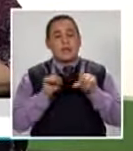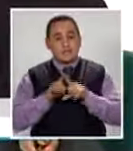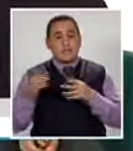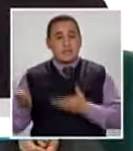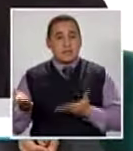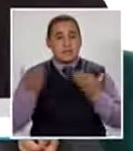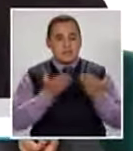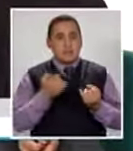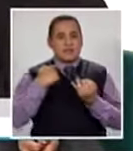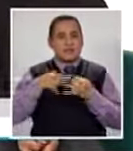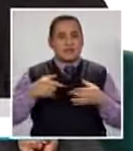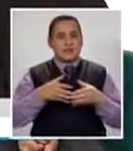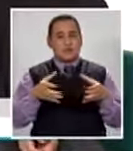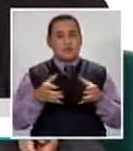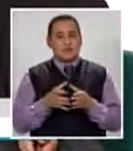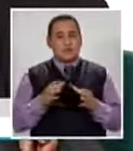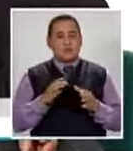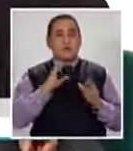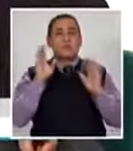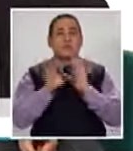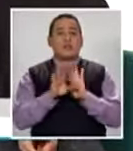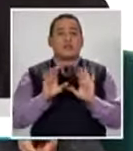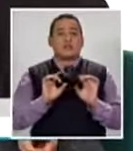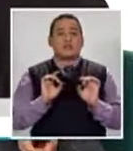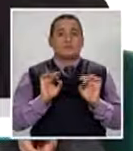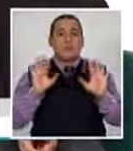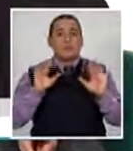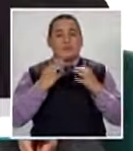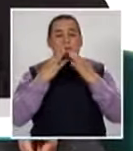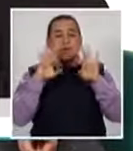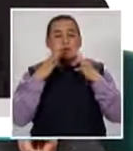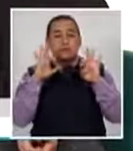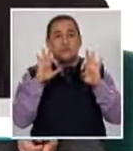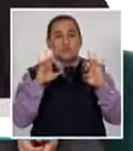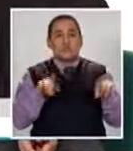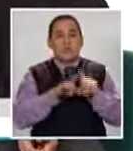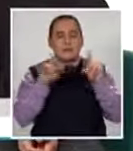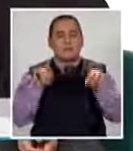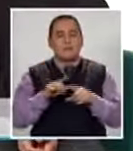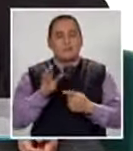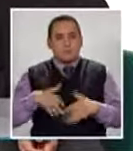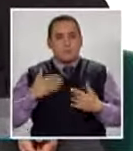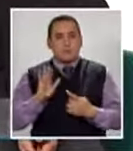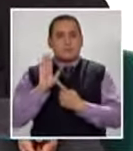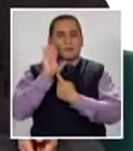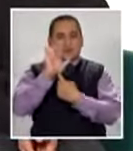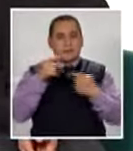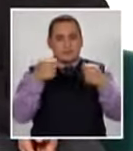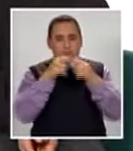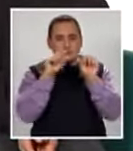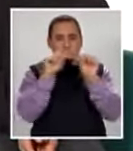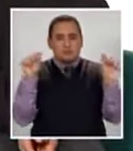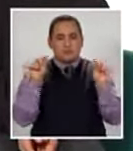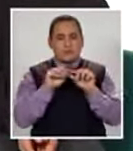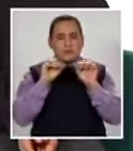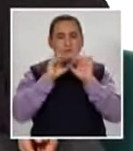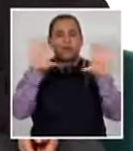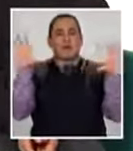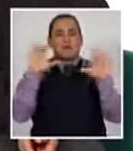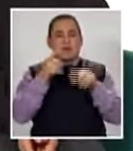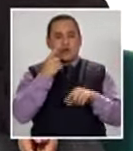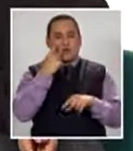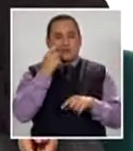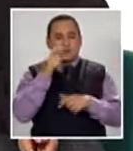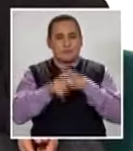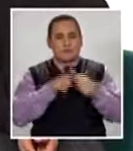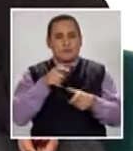también que invitar A otras instituciones Para que en sus En sus En sus Facebook También puedan Colgar el enlace De la campaña Y más gente Lo